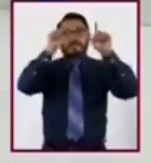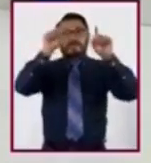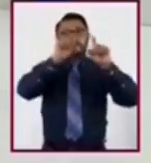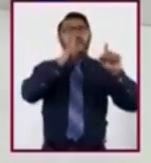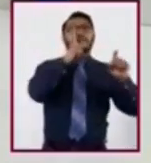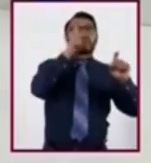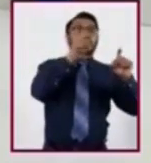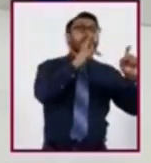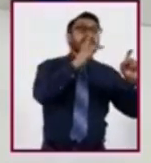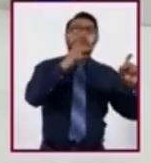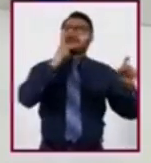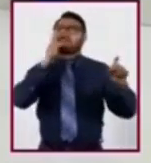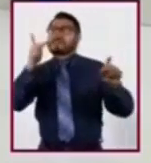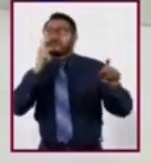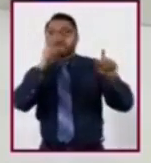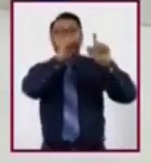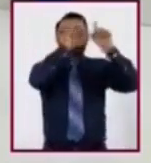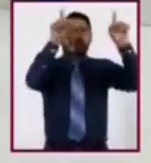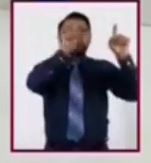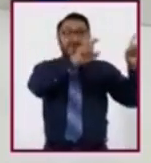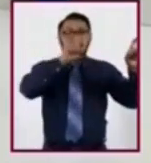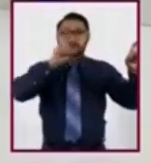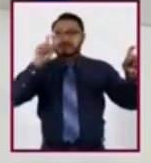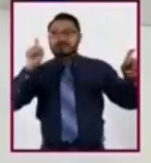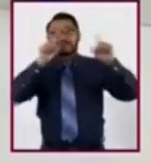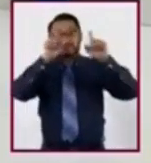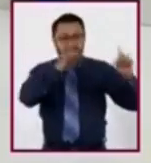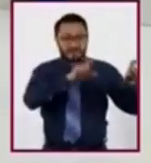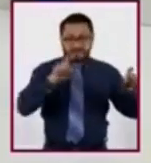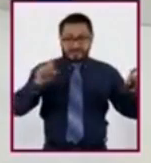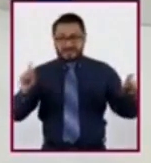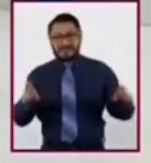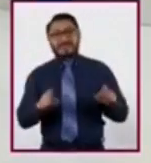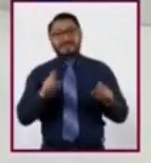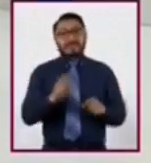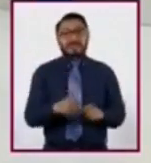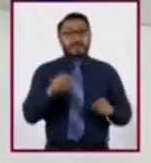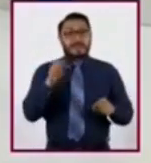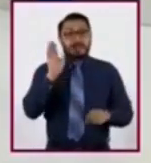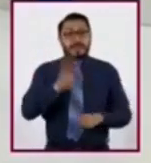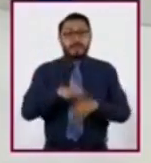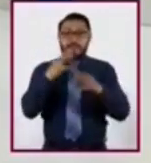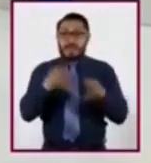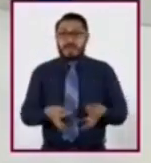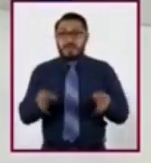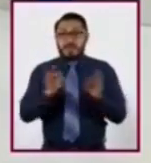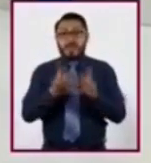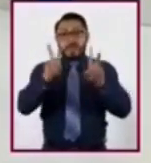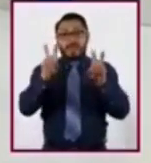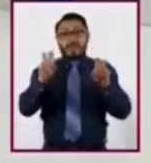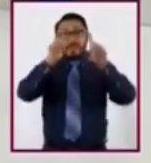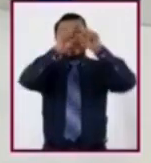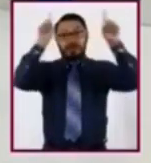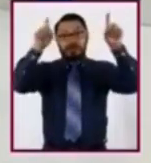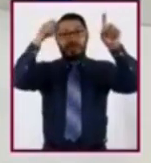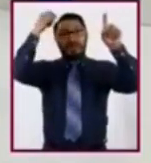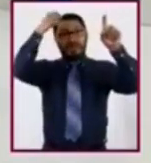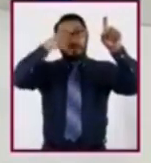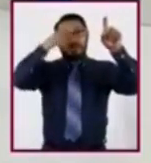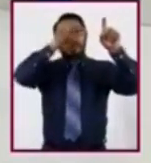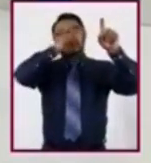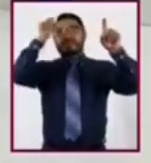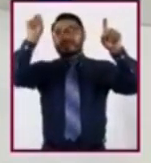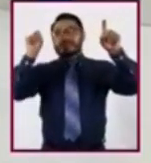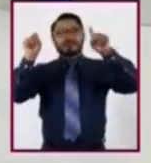relacionados entre sí de forma jerárquica. Es decir, el concepto en la parte superior es el eje y desde él podemos